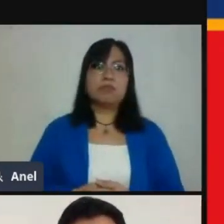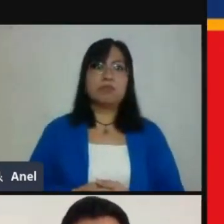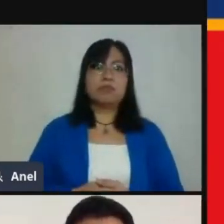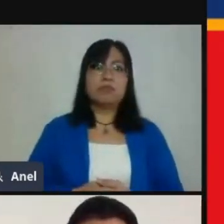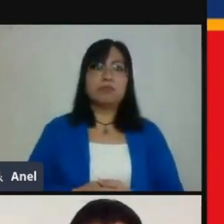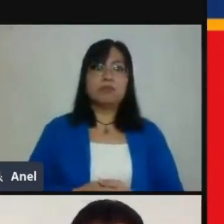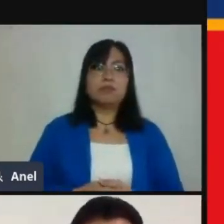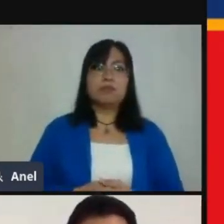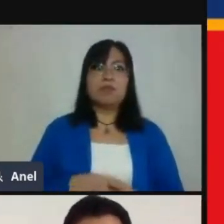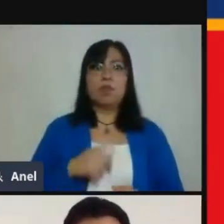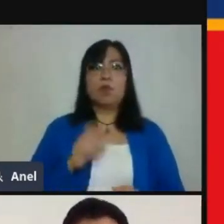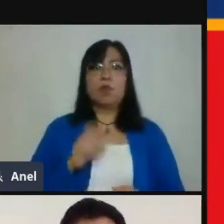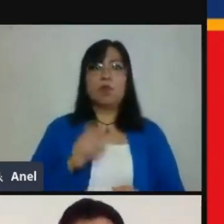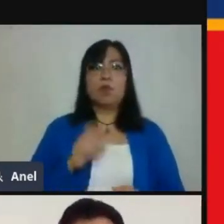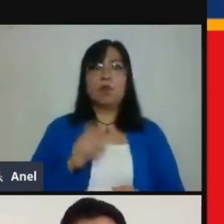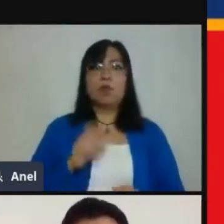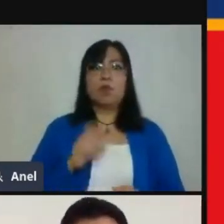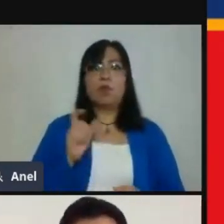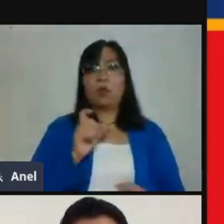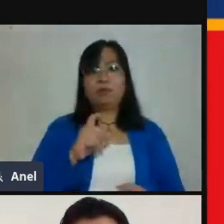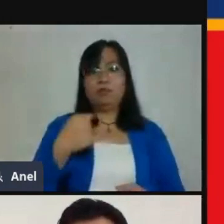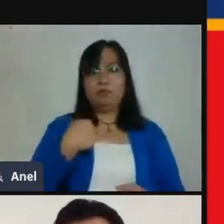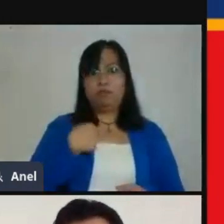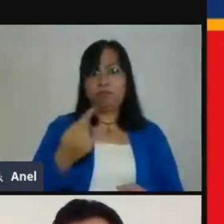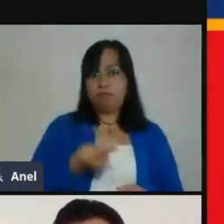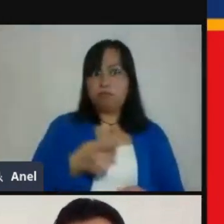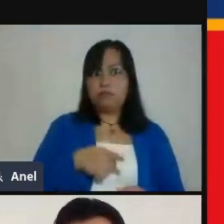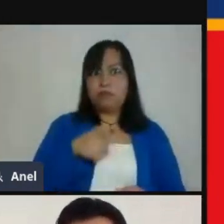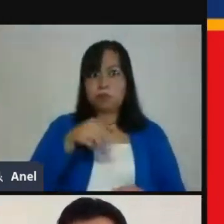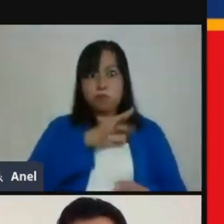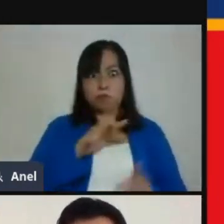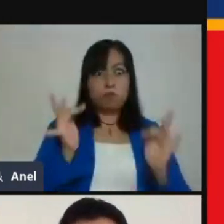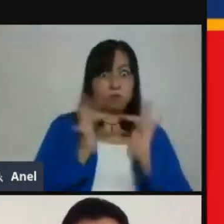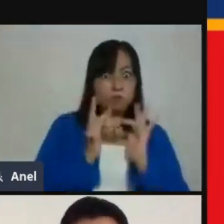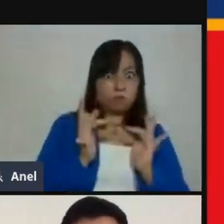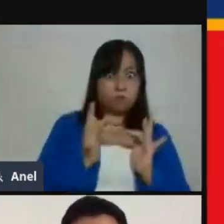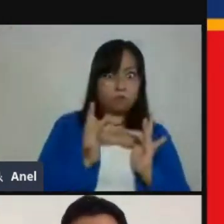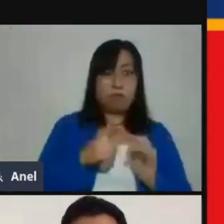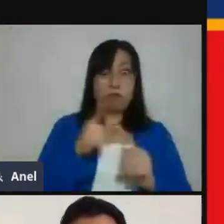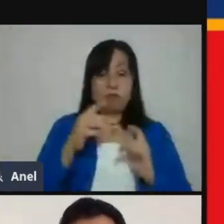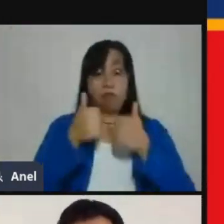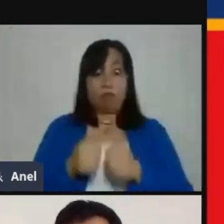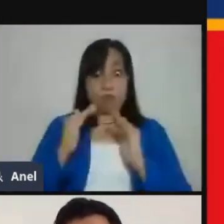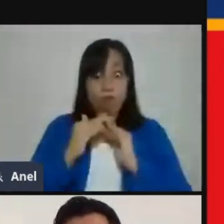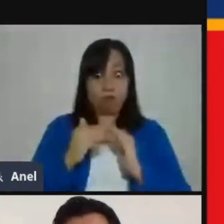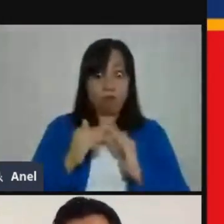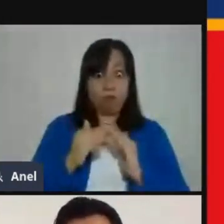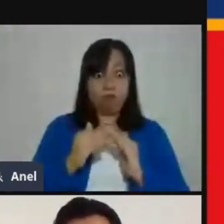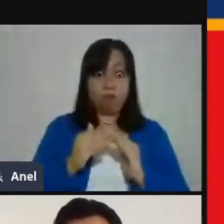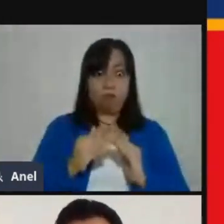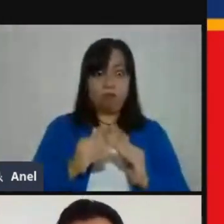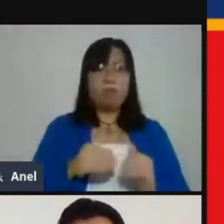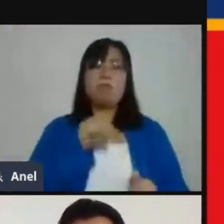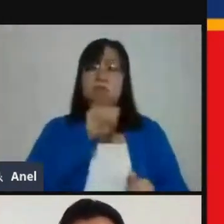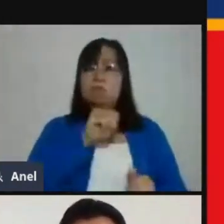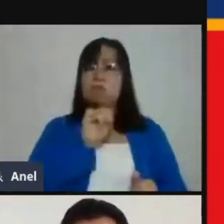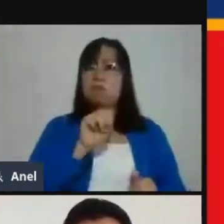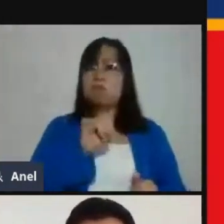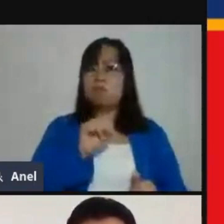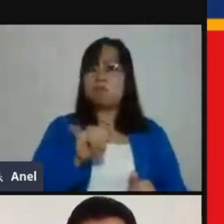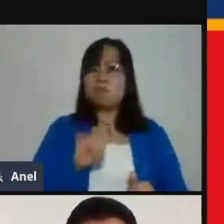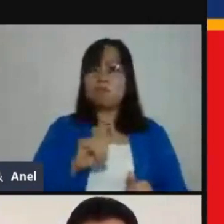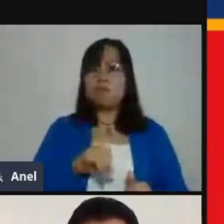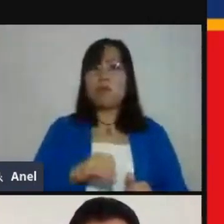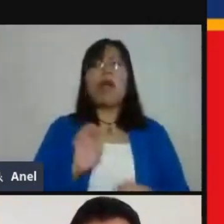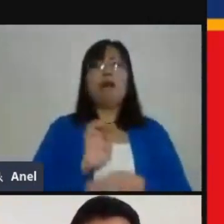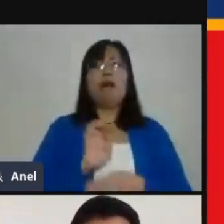patrón, que se podían conectar desde casa y que no íbamos a tener esa movilidad, que no los íbamos a arriesgar para estarse